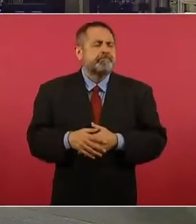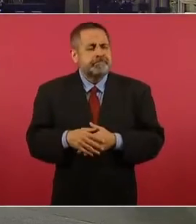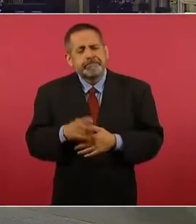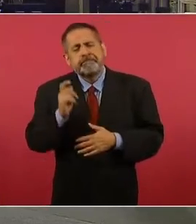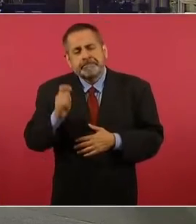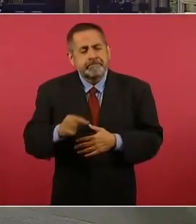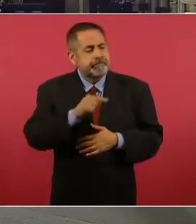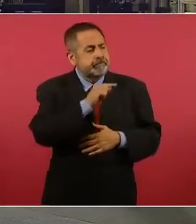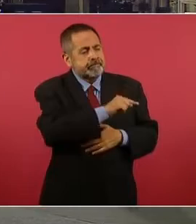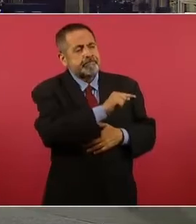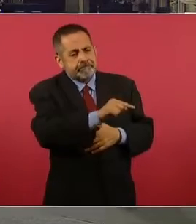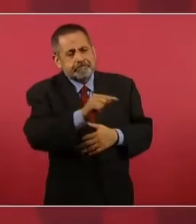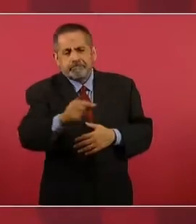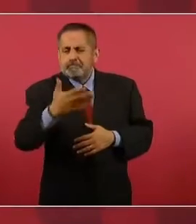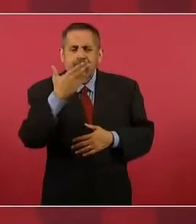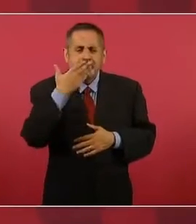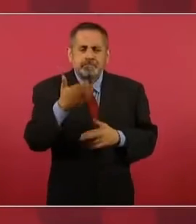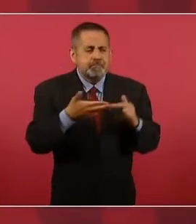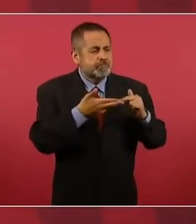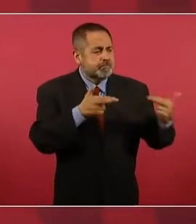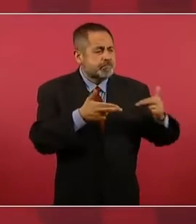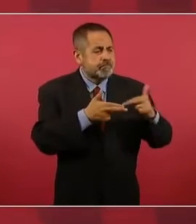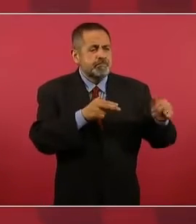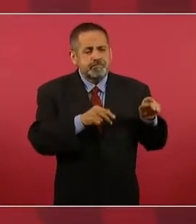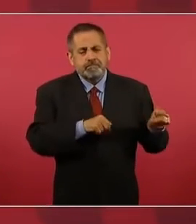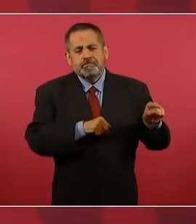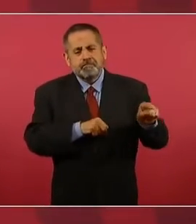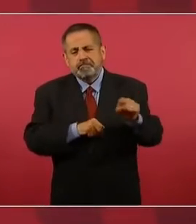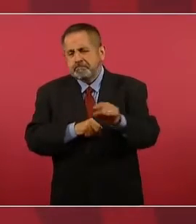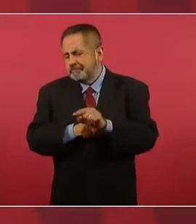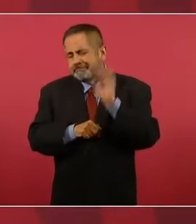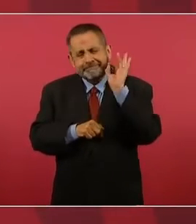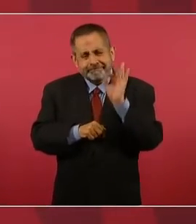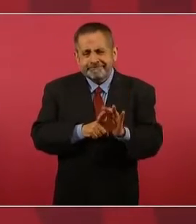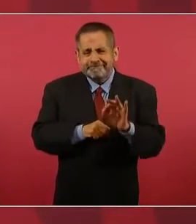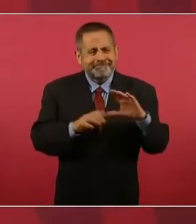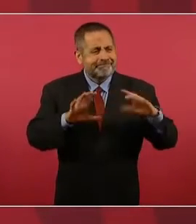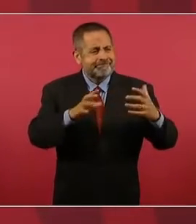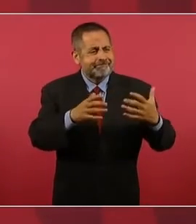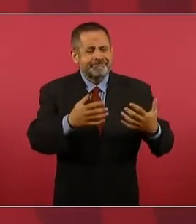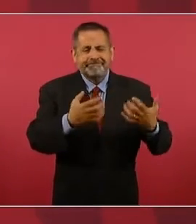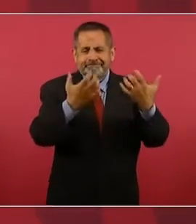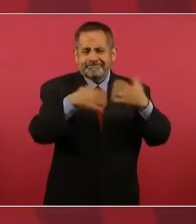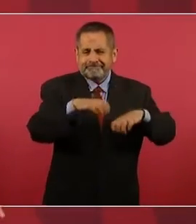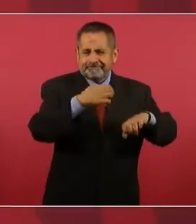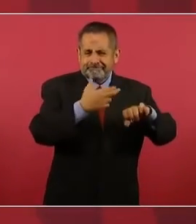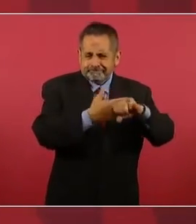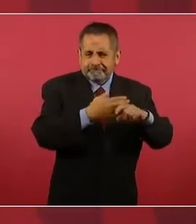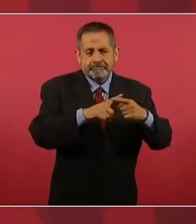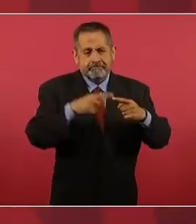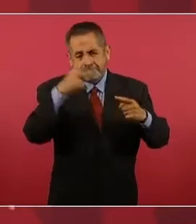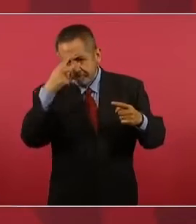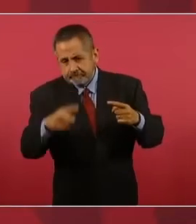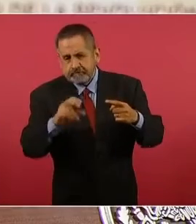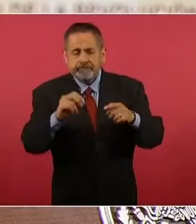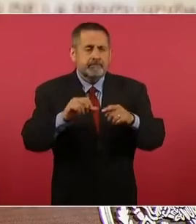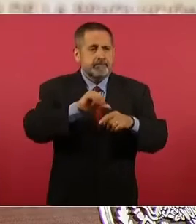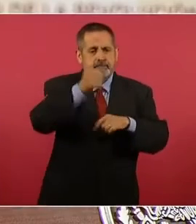hay muy buena relación con todo el sector empresarial, tanto del extranjero como